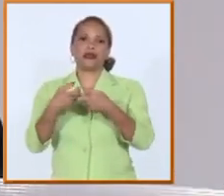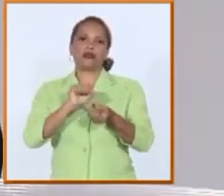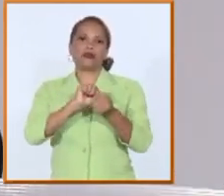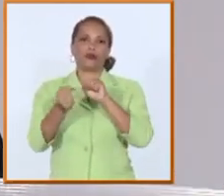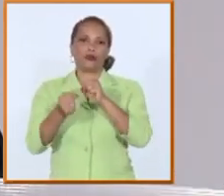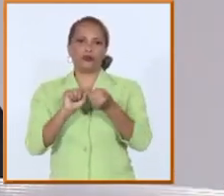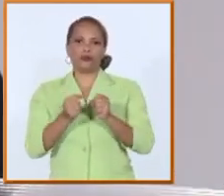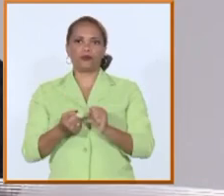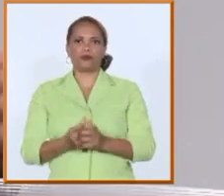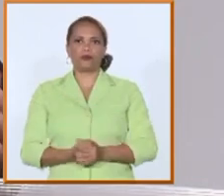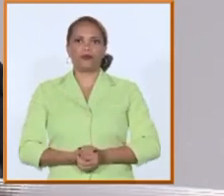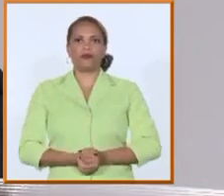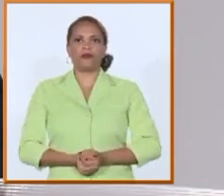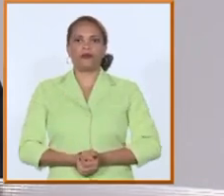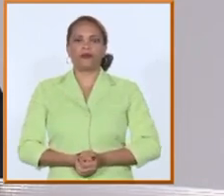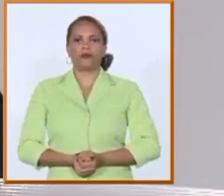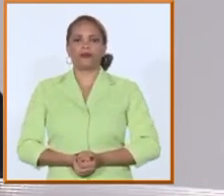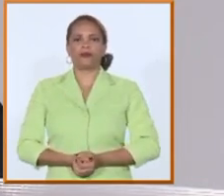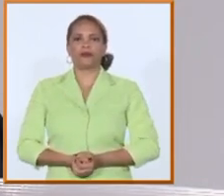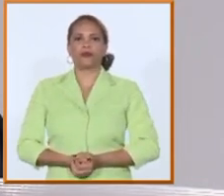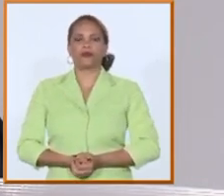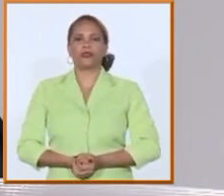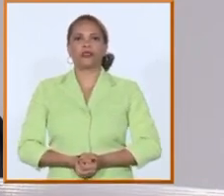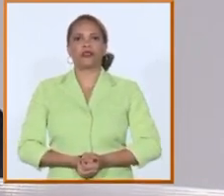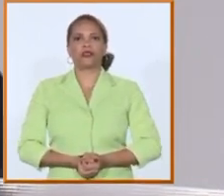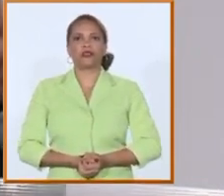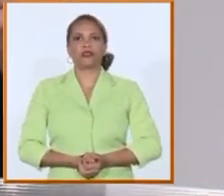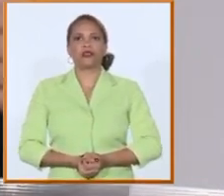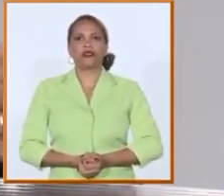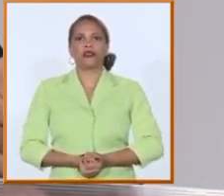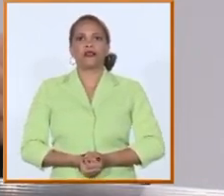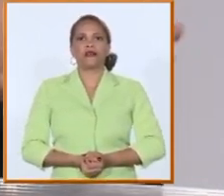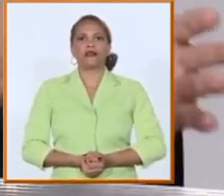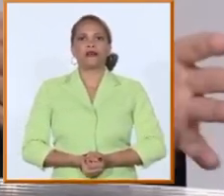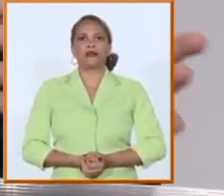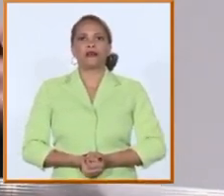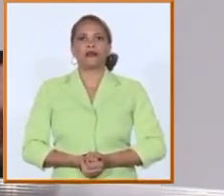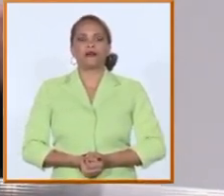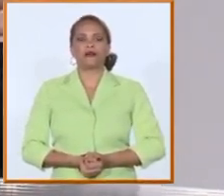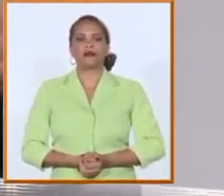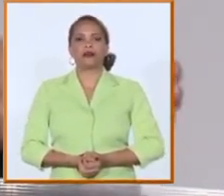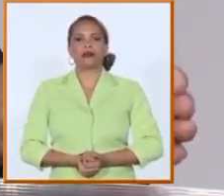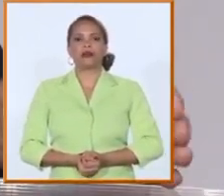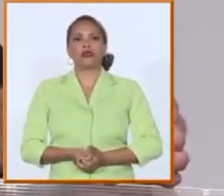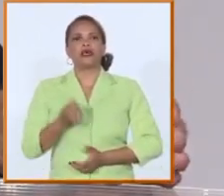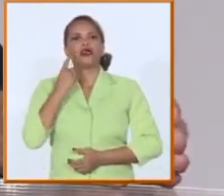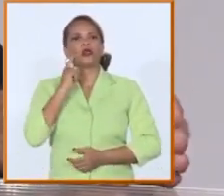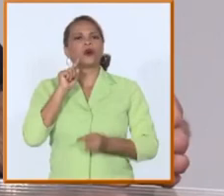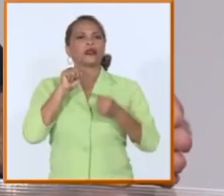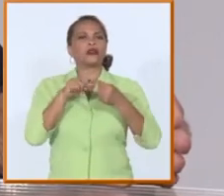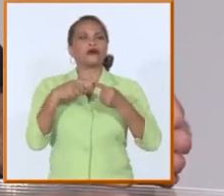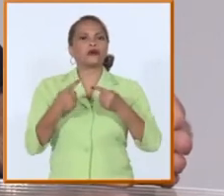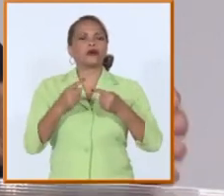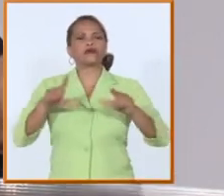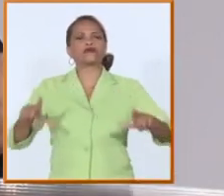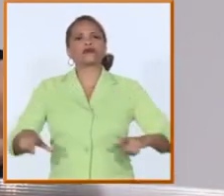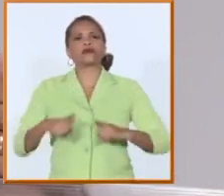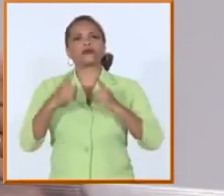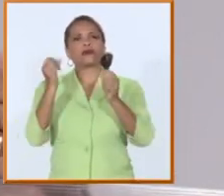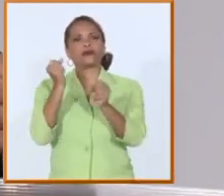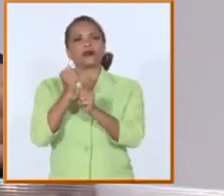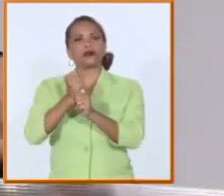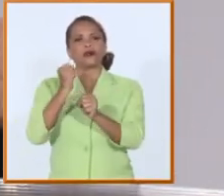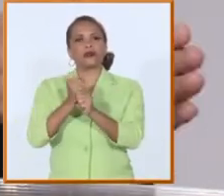no solo tributa se tributa desde la educación superior a la solución de una problemática o al cumplimiento de una tarea que tiene la sociedad